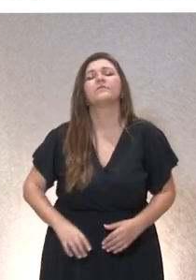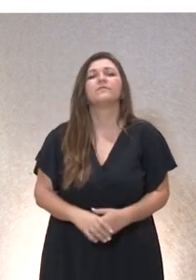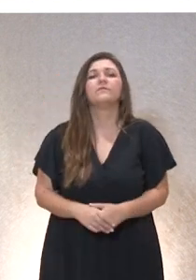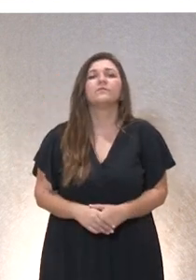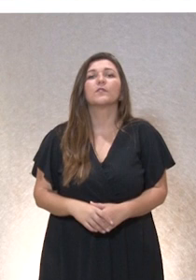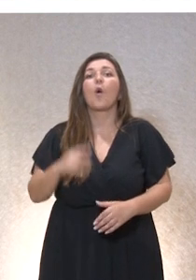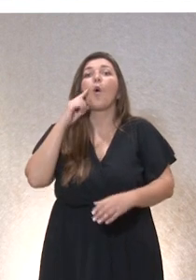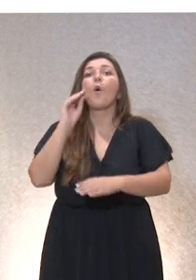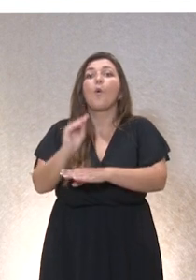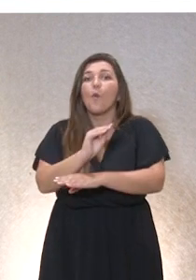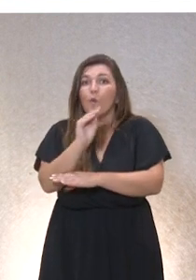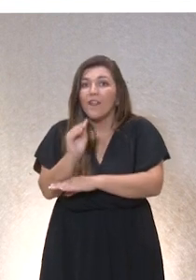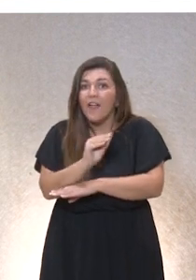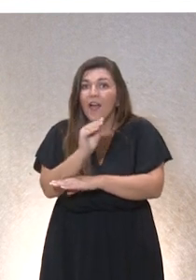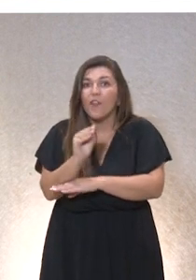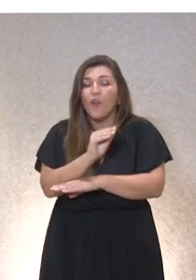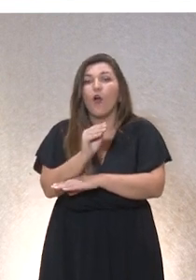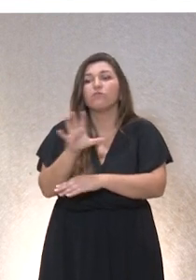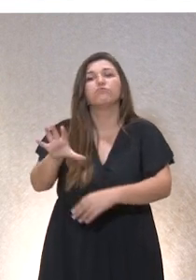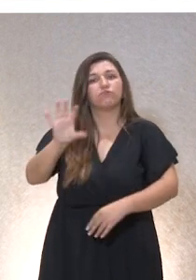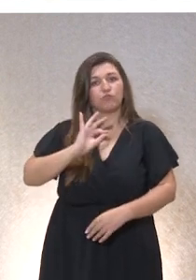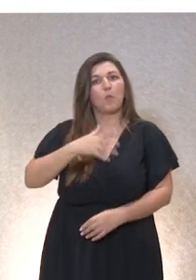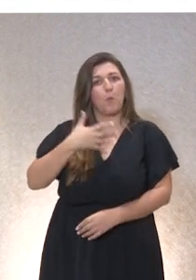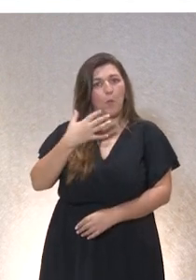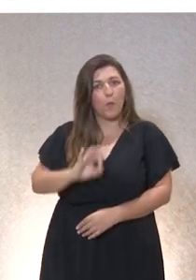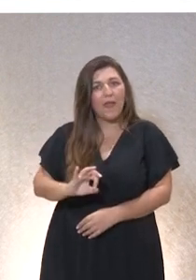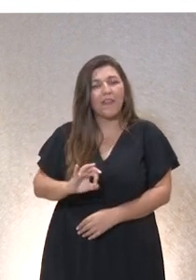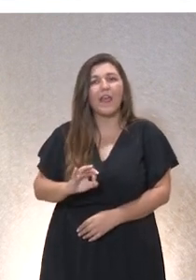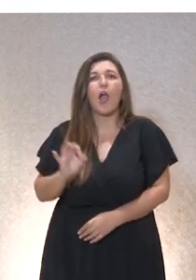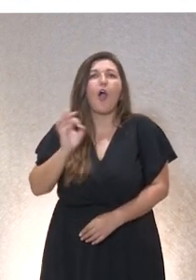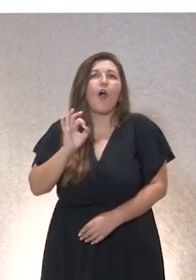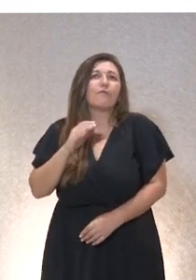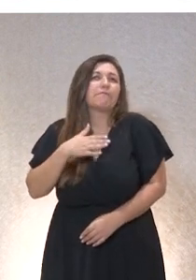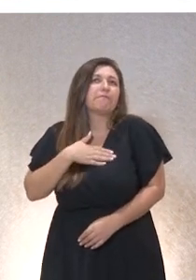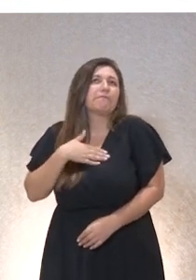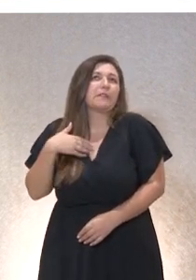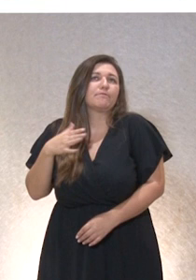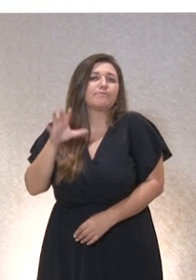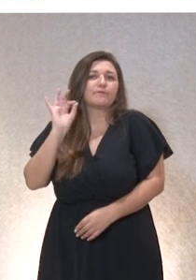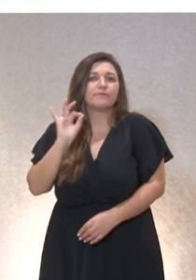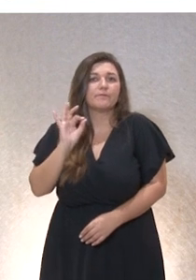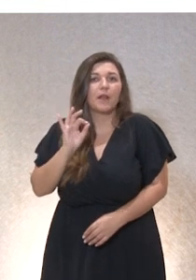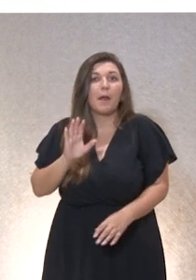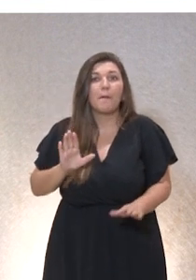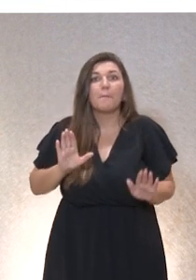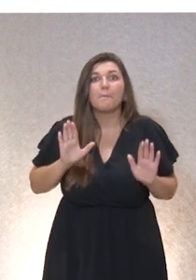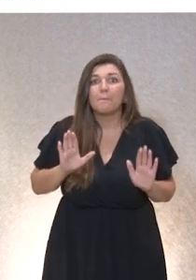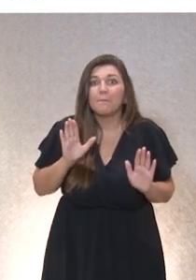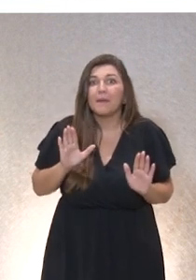El cuidado puede ser una elección, puede ser un capricho, pero para muchos de nosotros